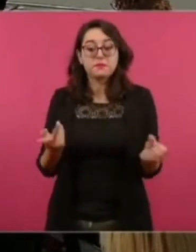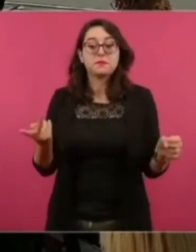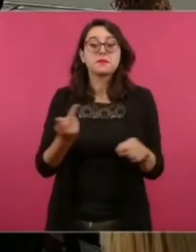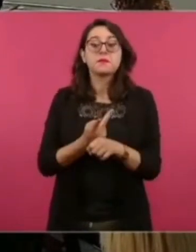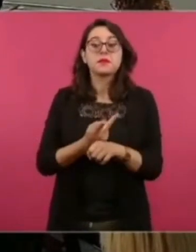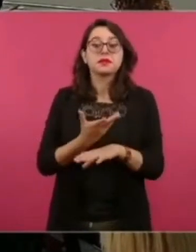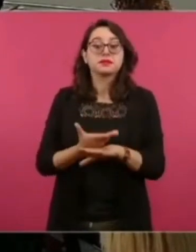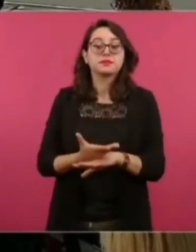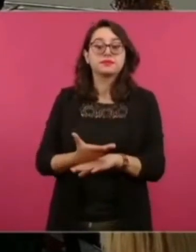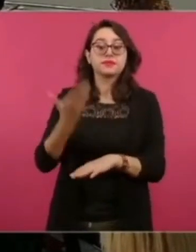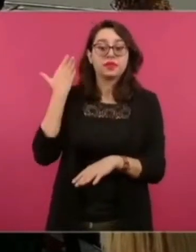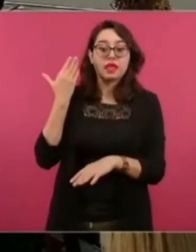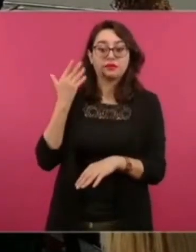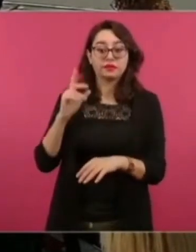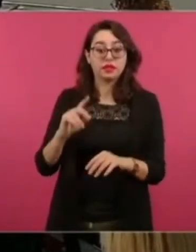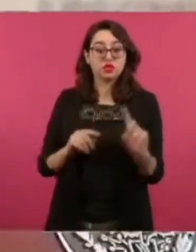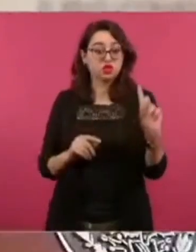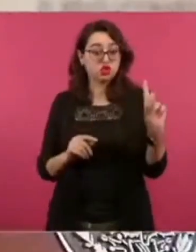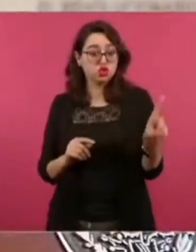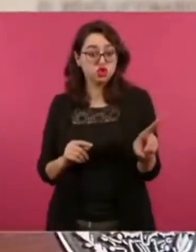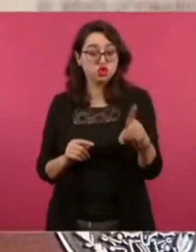en la economía.